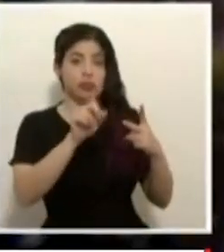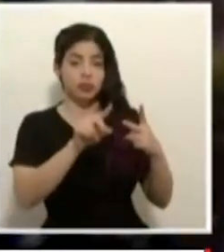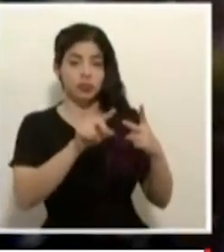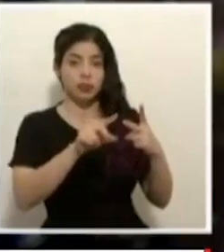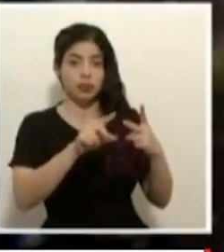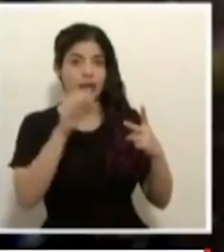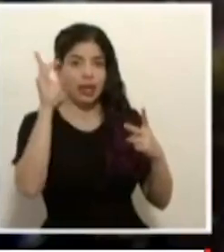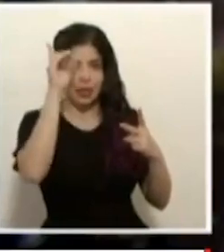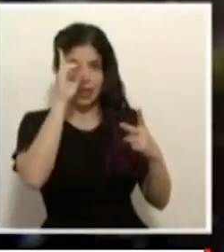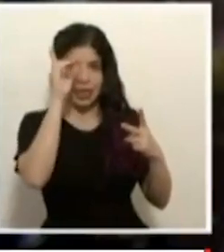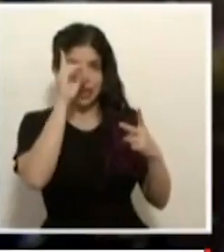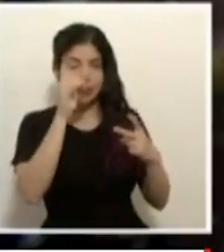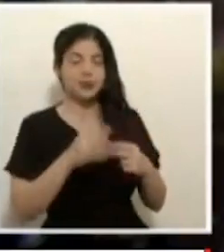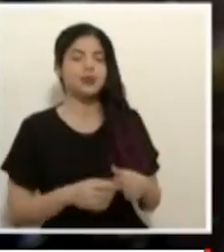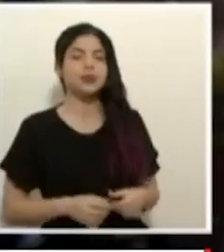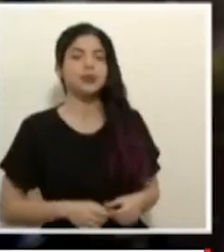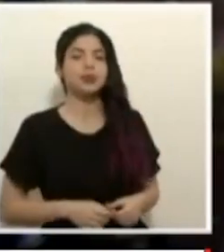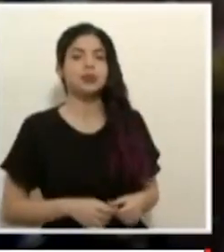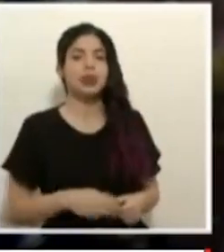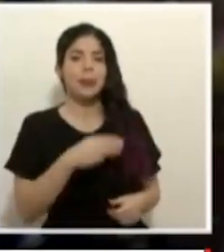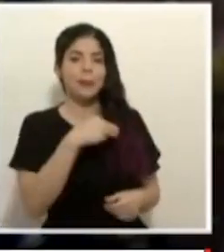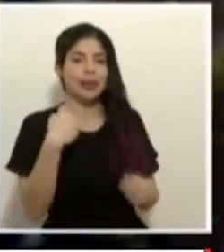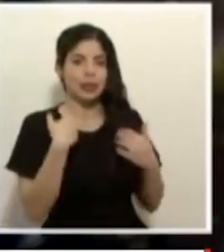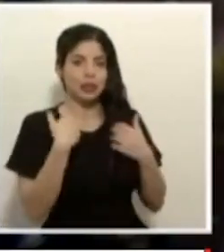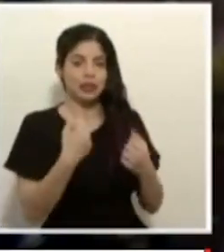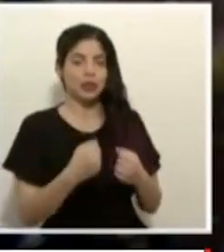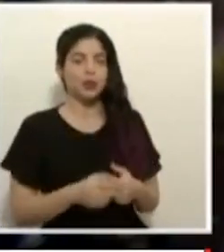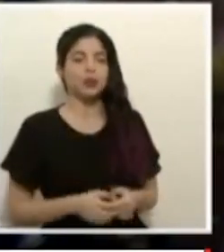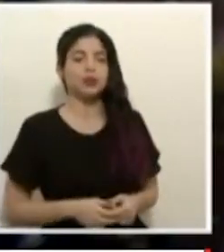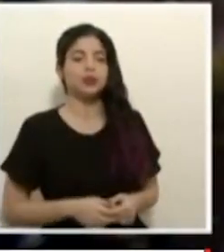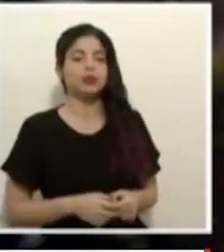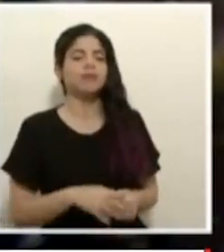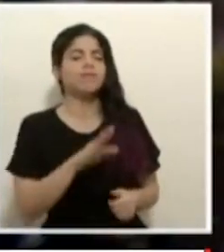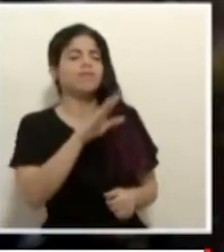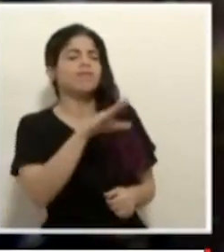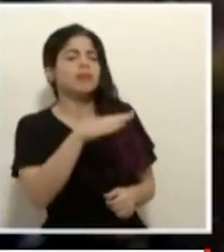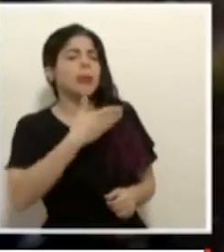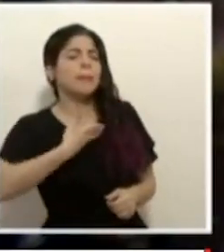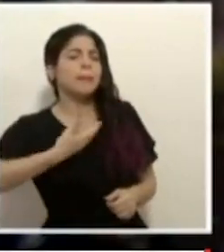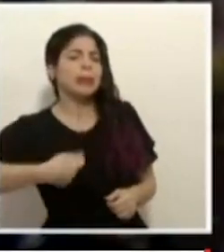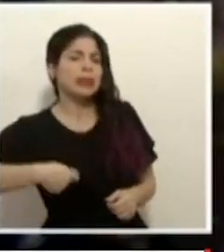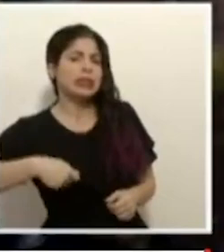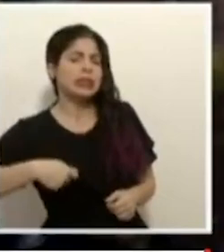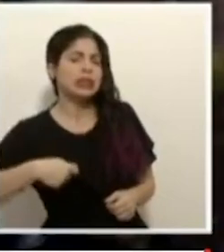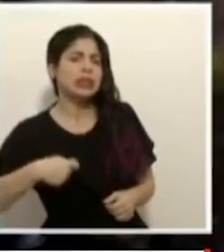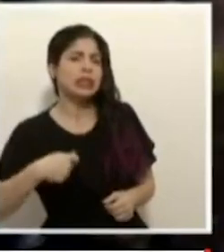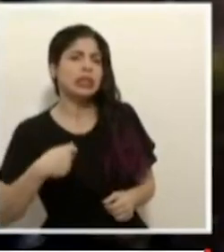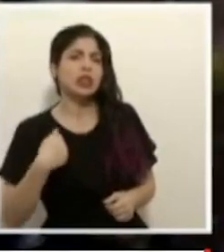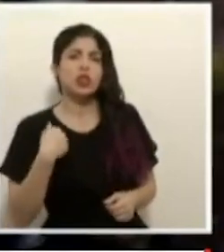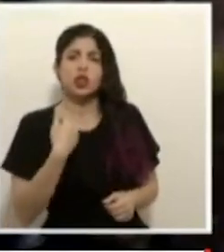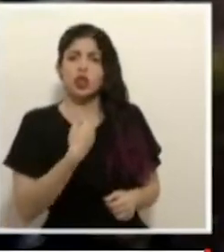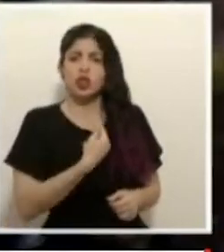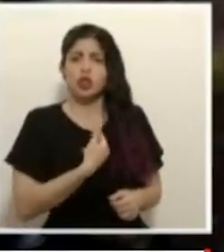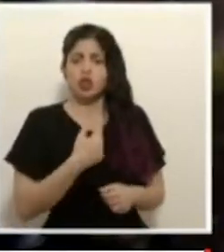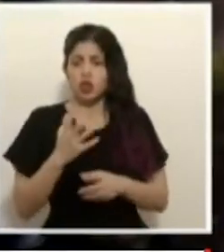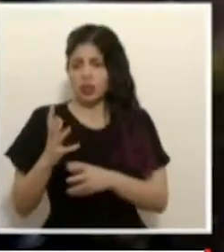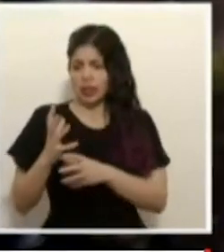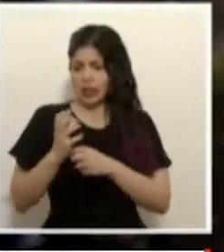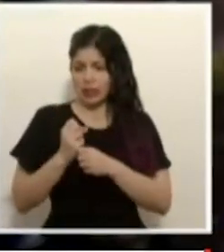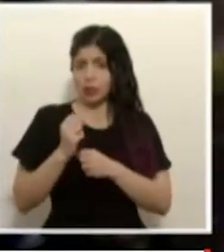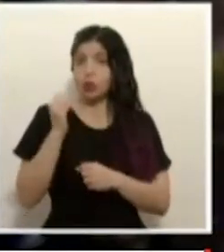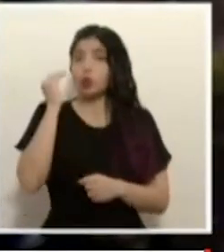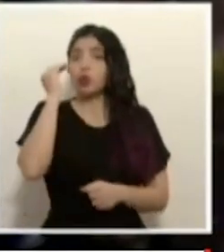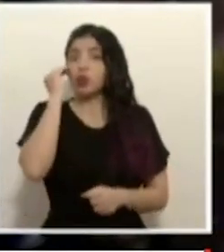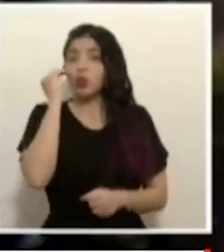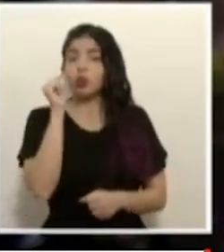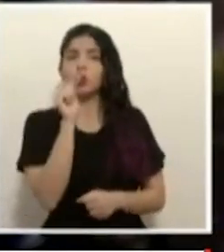Daniel Salas ministro de salud señor presidente nosotros hemos recibido y hemos sabido que